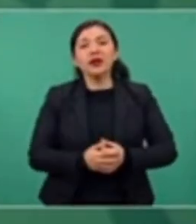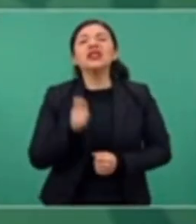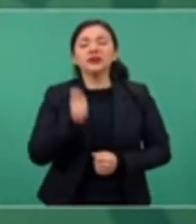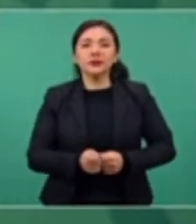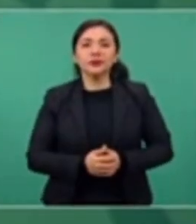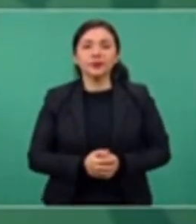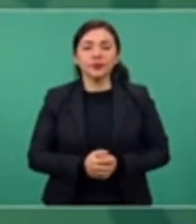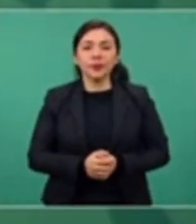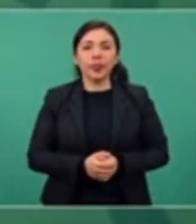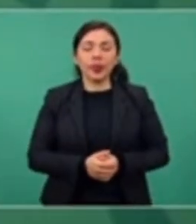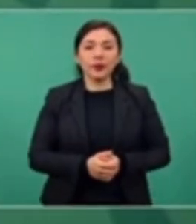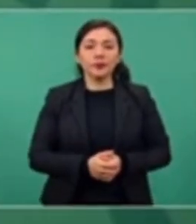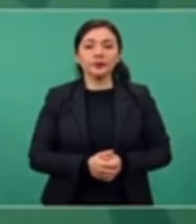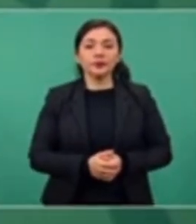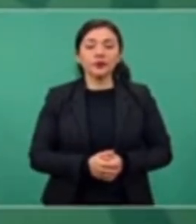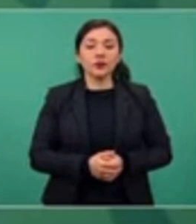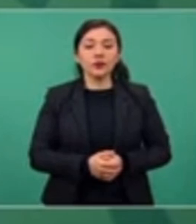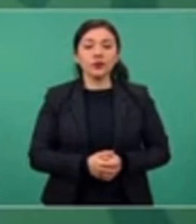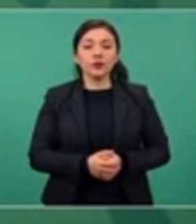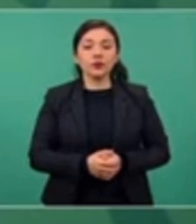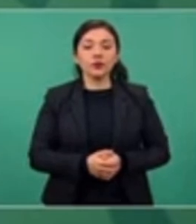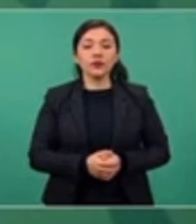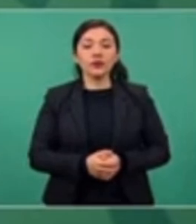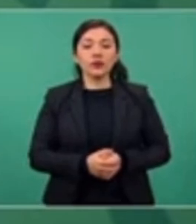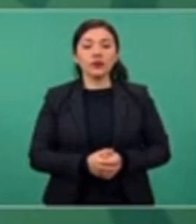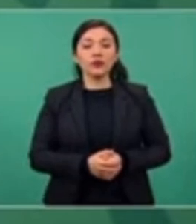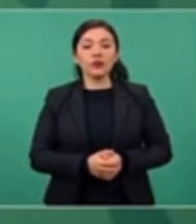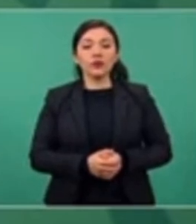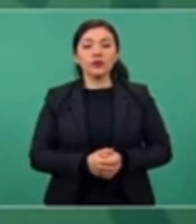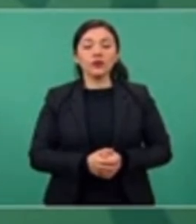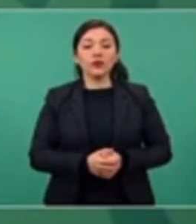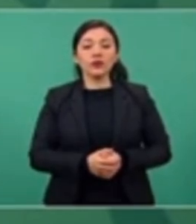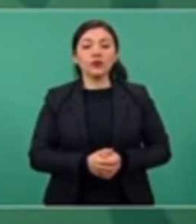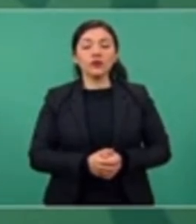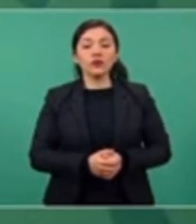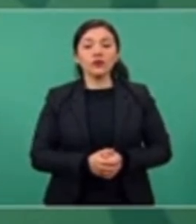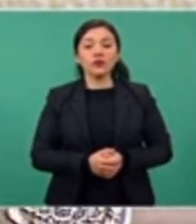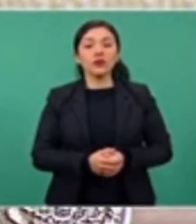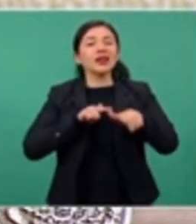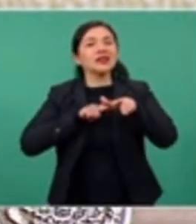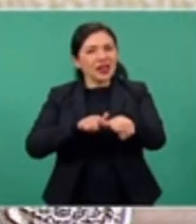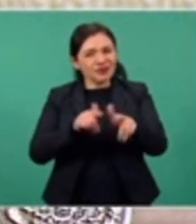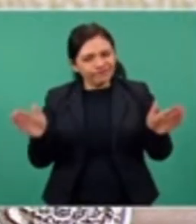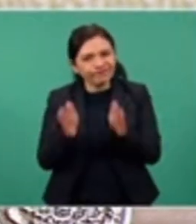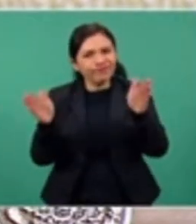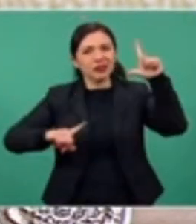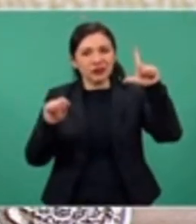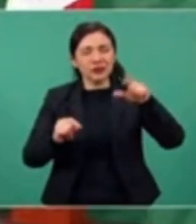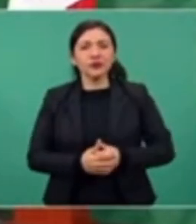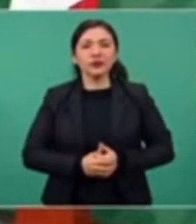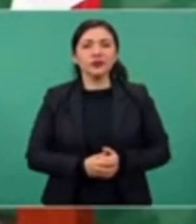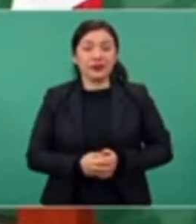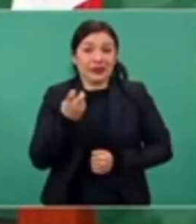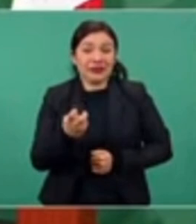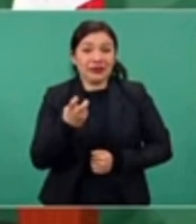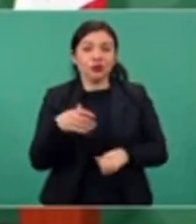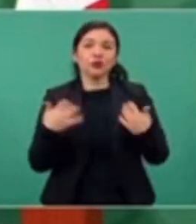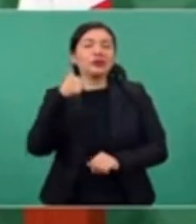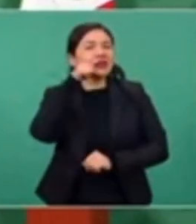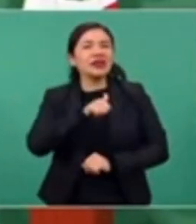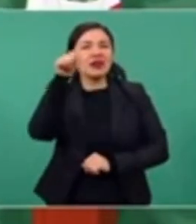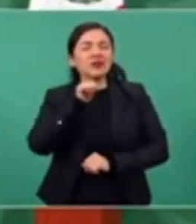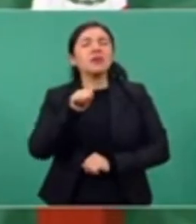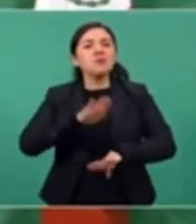continúe la fortaleza cultural de México. Que es lo que siempre